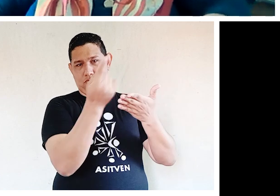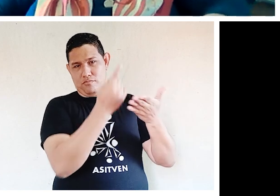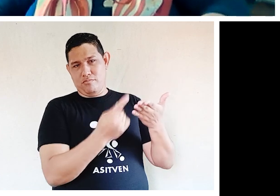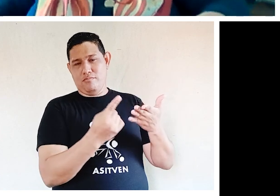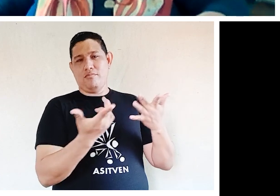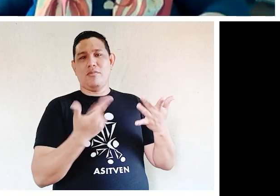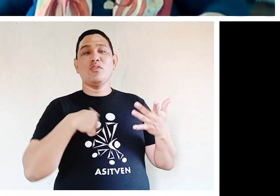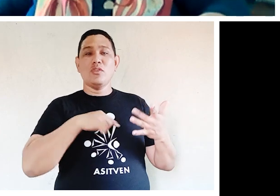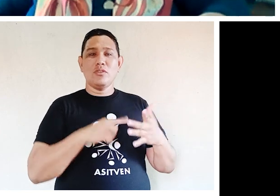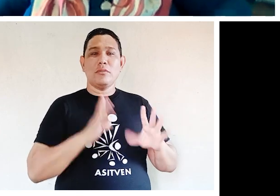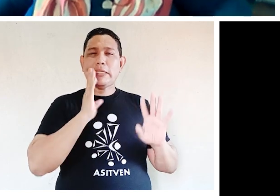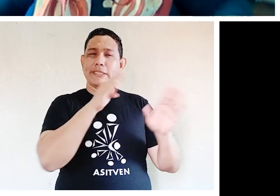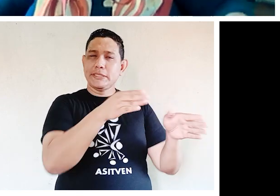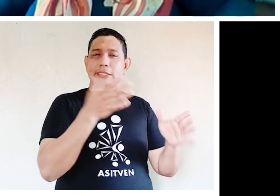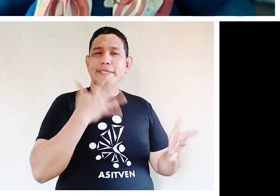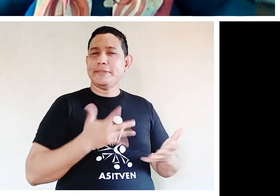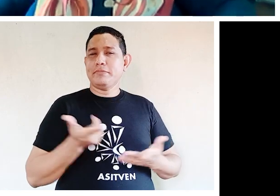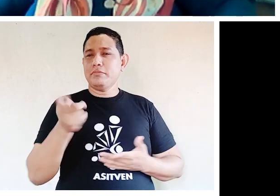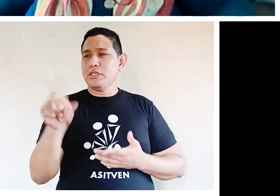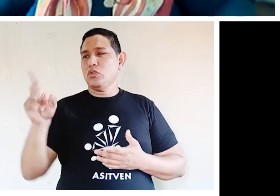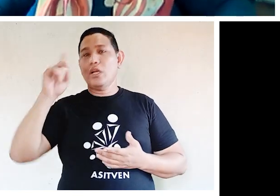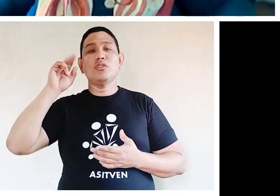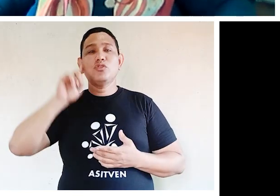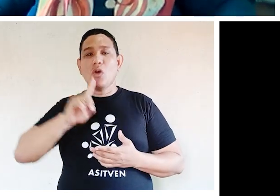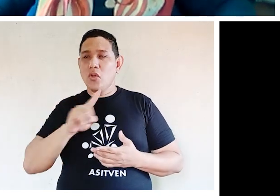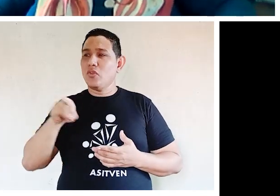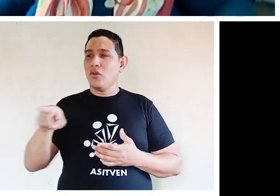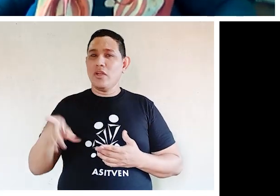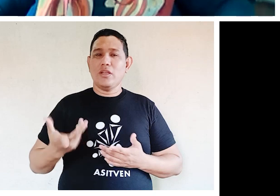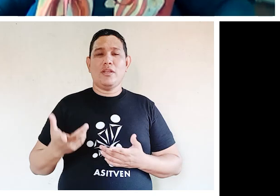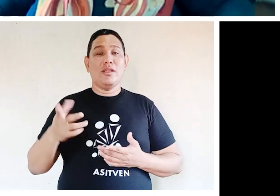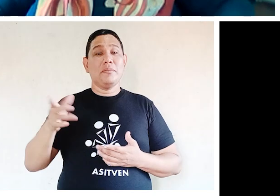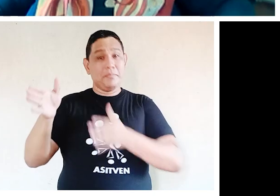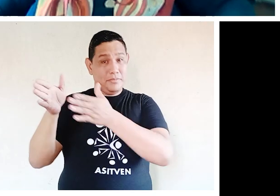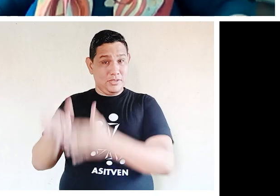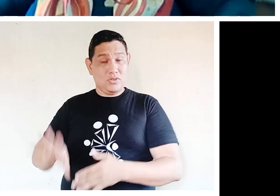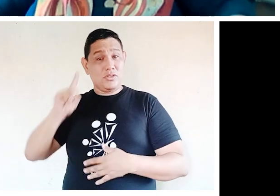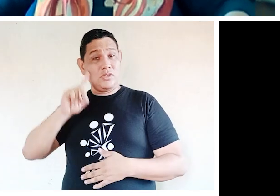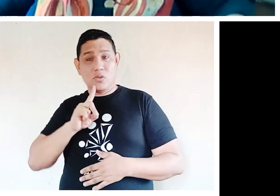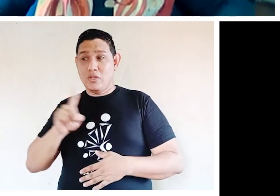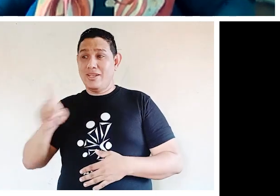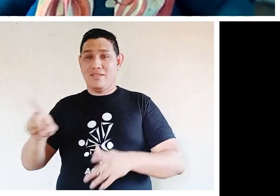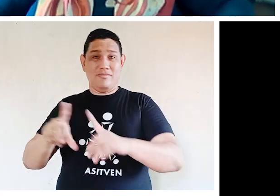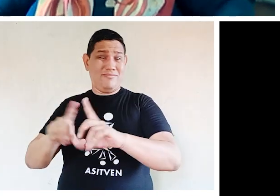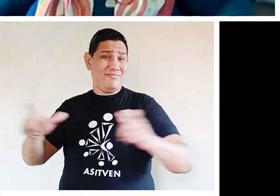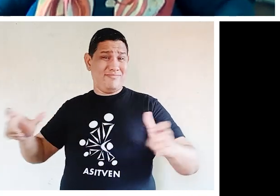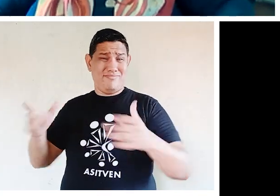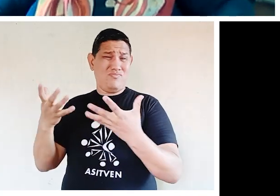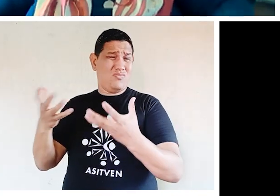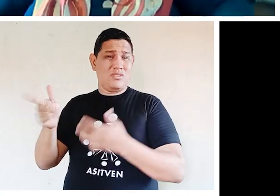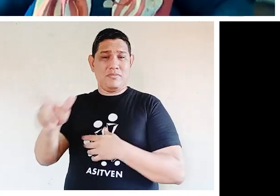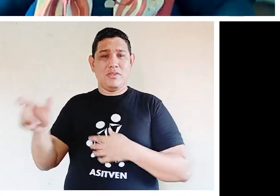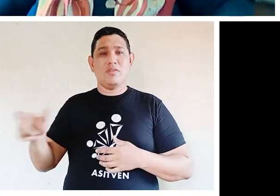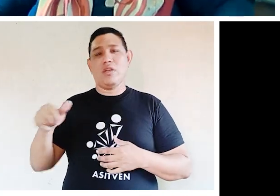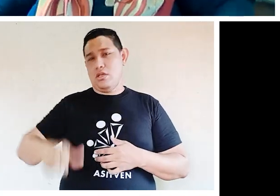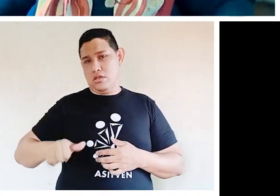nos dirigimos, por ejemplo, a las personas sordas, las personas sordas en su gran mayoría, en países como